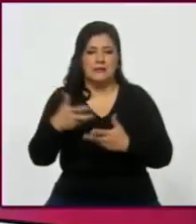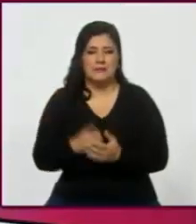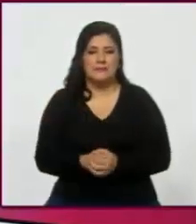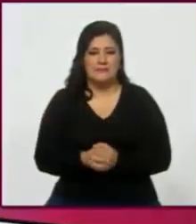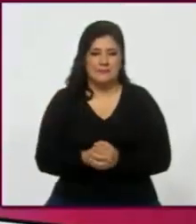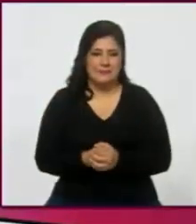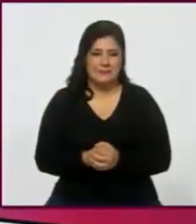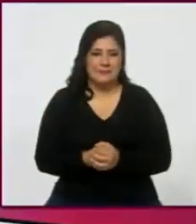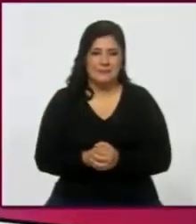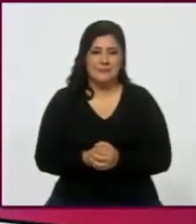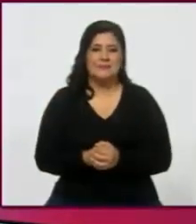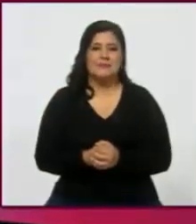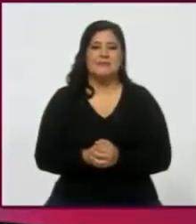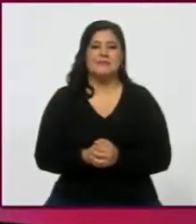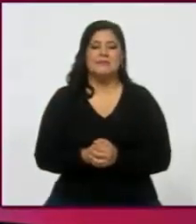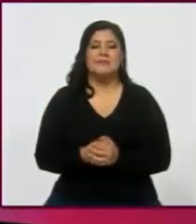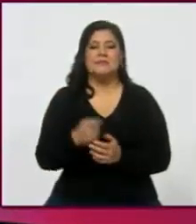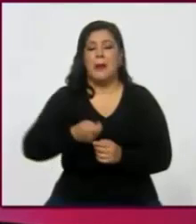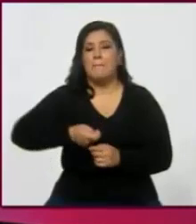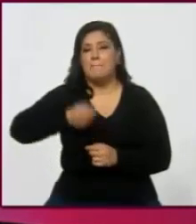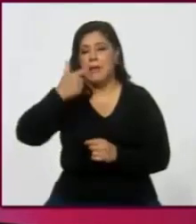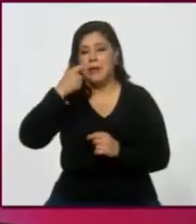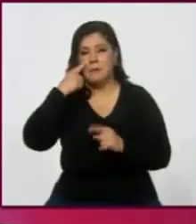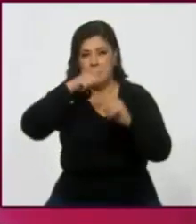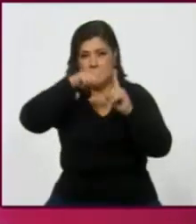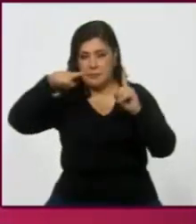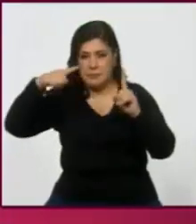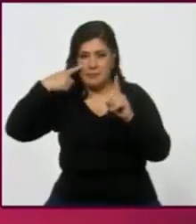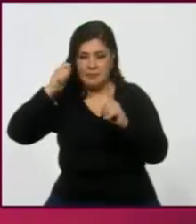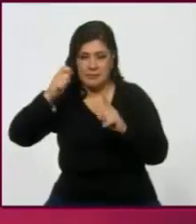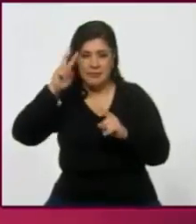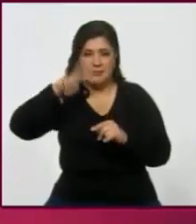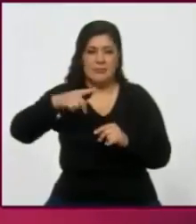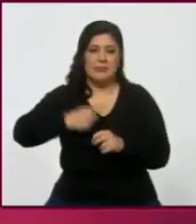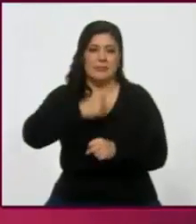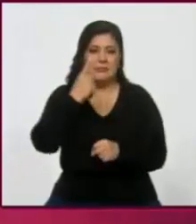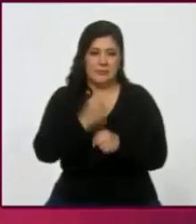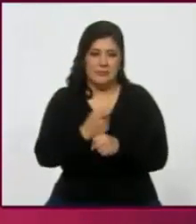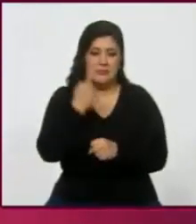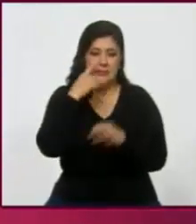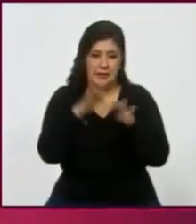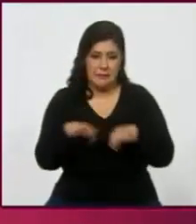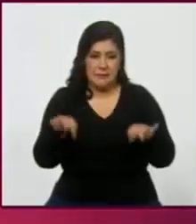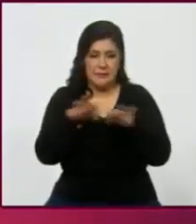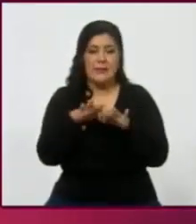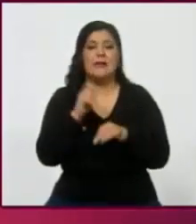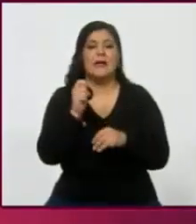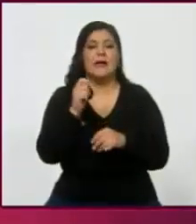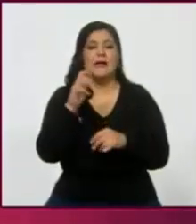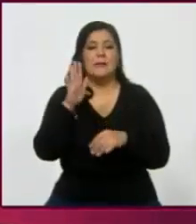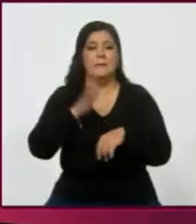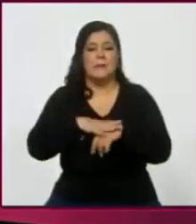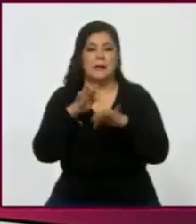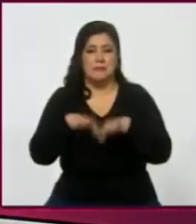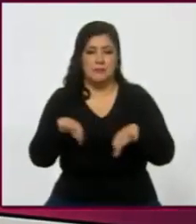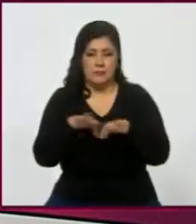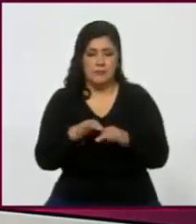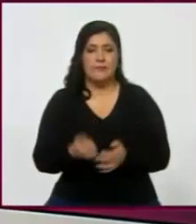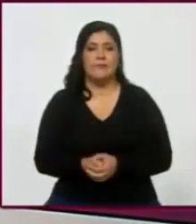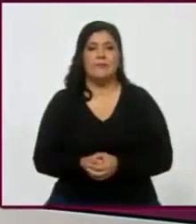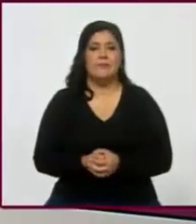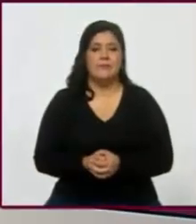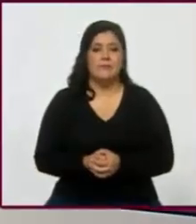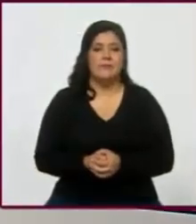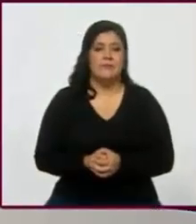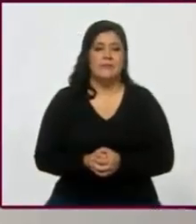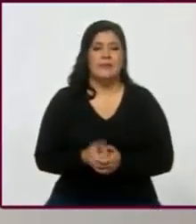esos 50 y tantos. Es el primer gráfico. Vámonos, a ver, a ver. Es que es muy importante, me parece más importante de lo que parece. Gracias. Hasta los